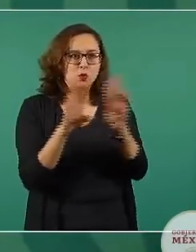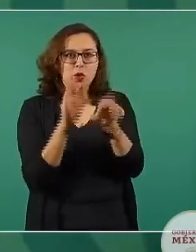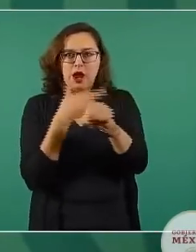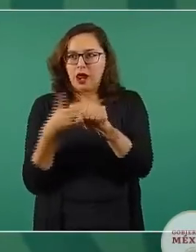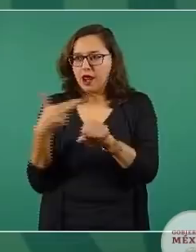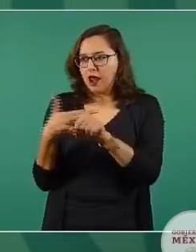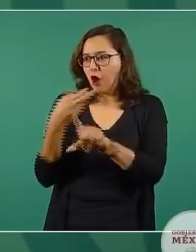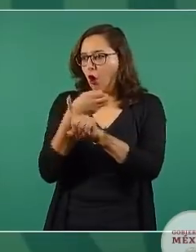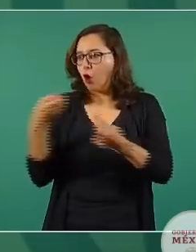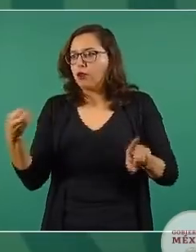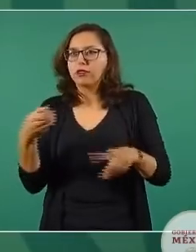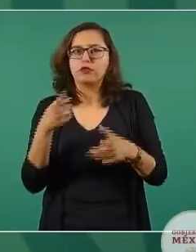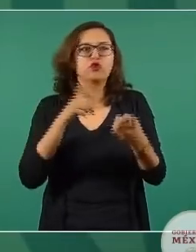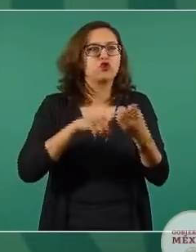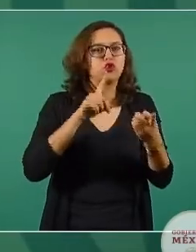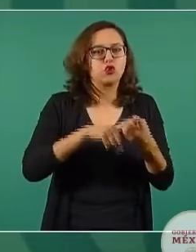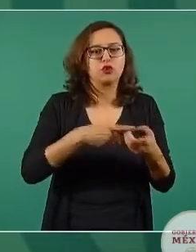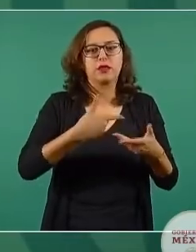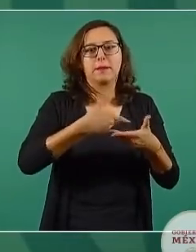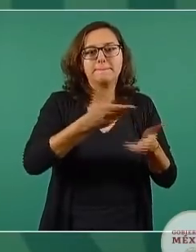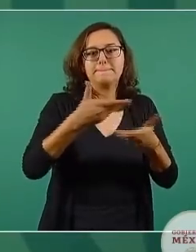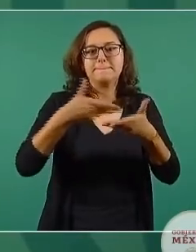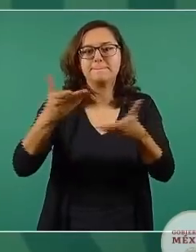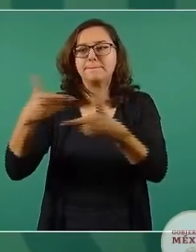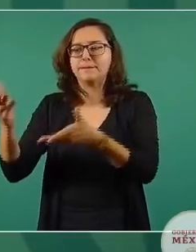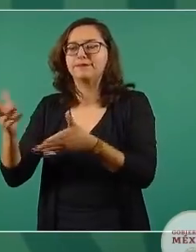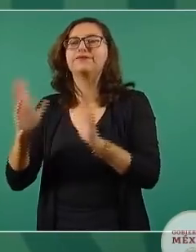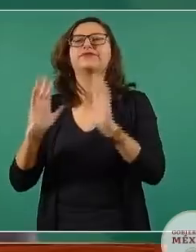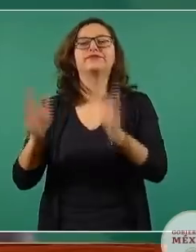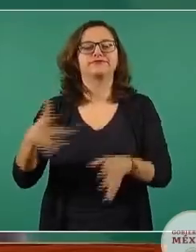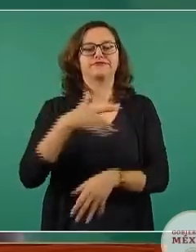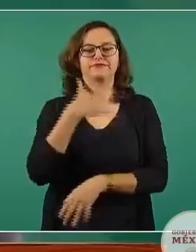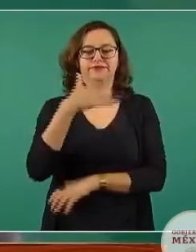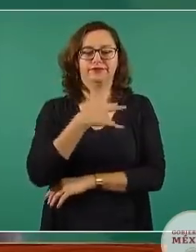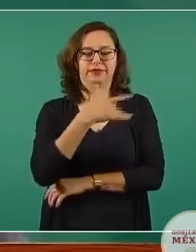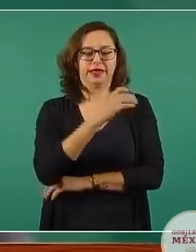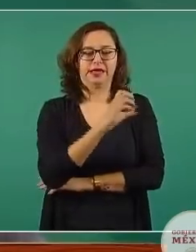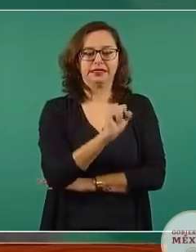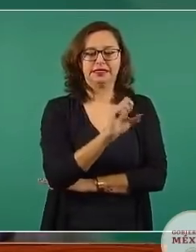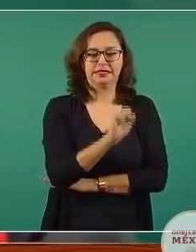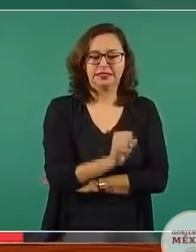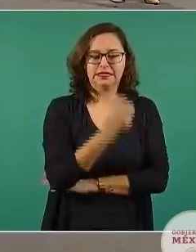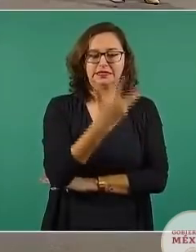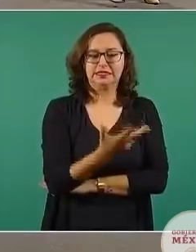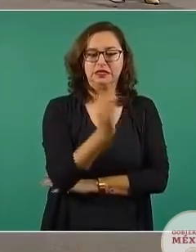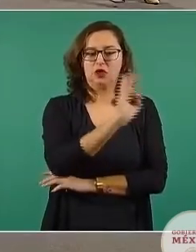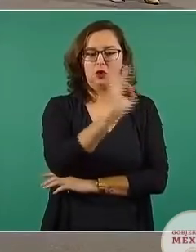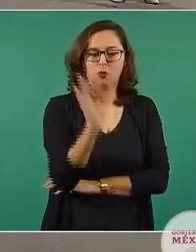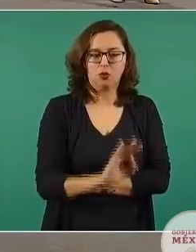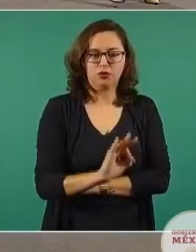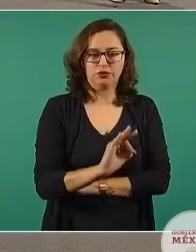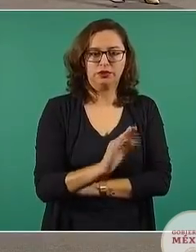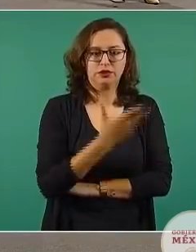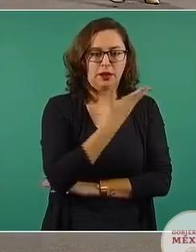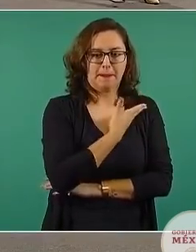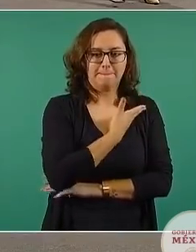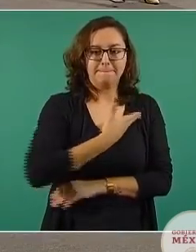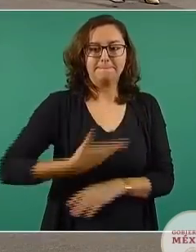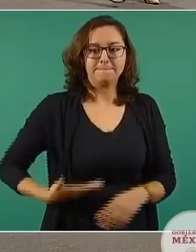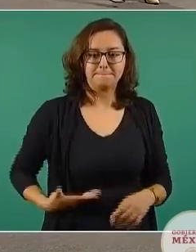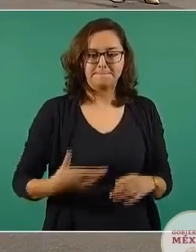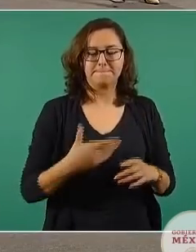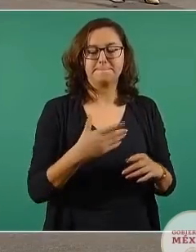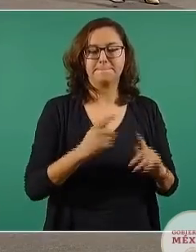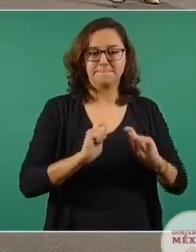optamos por 65% va a ser distribuida por presidencia, ya les contará en su momento Jesús cómo